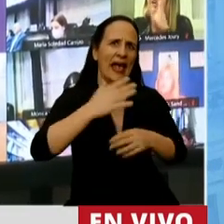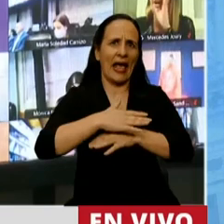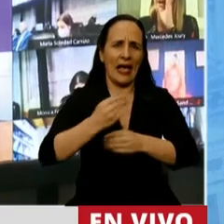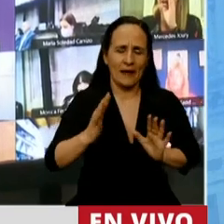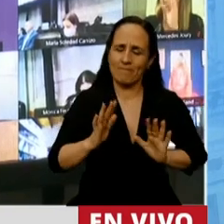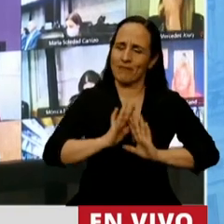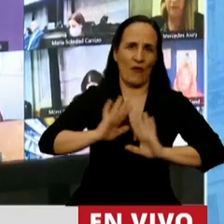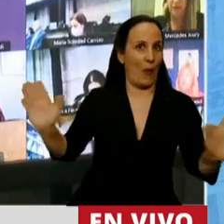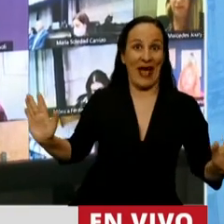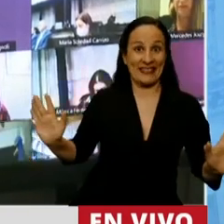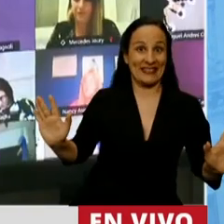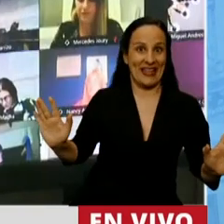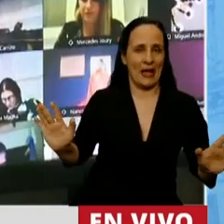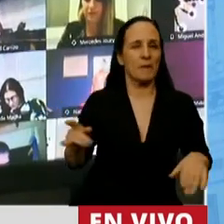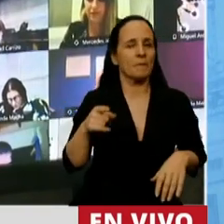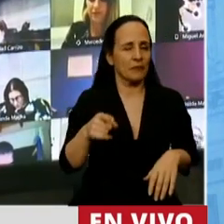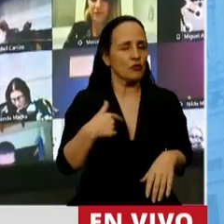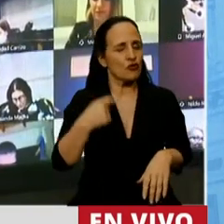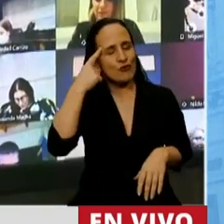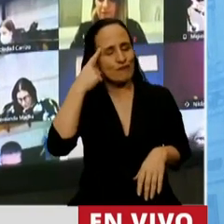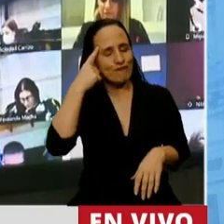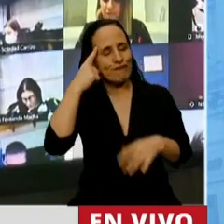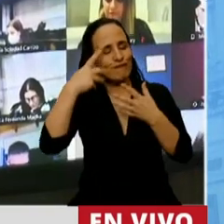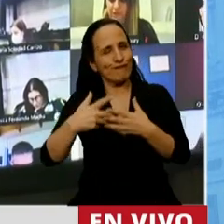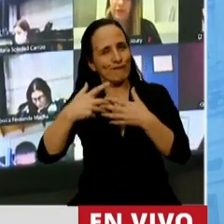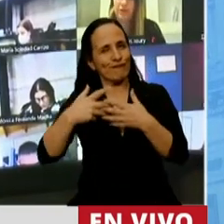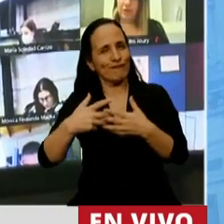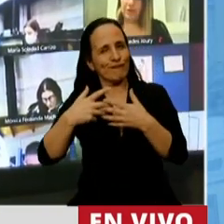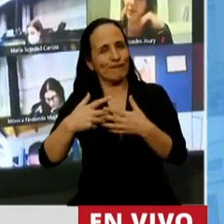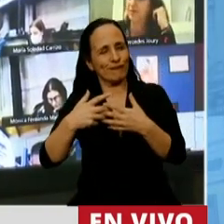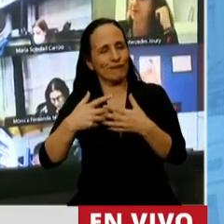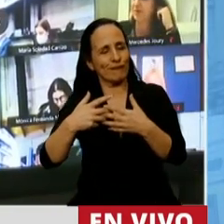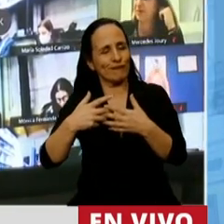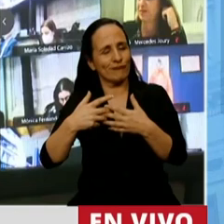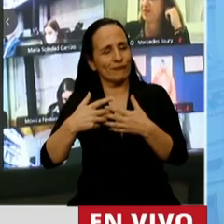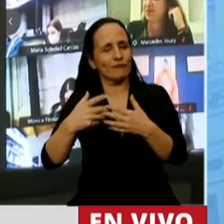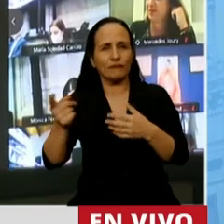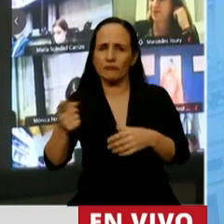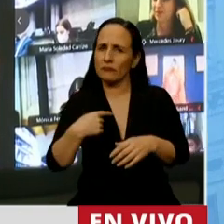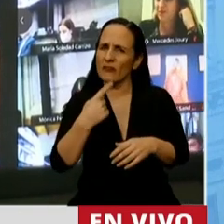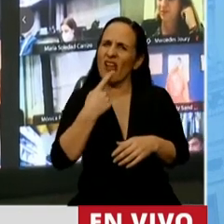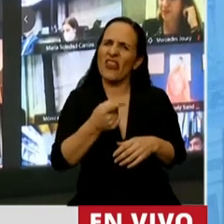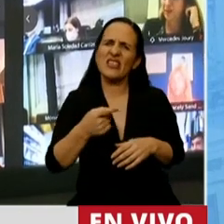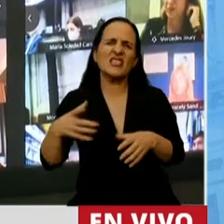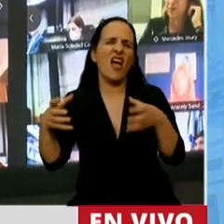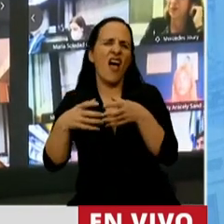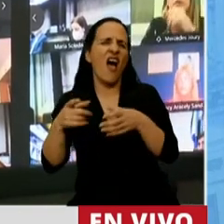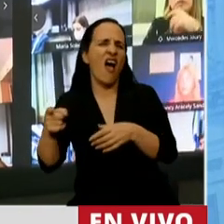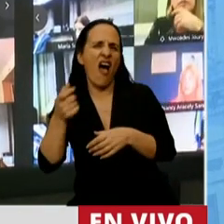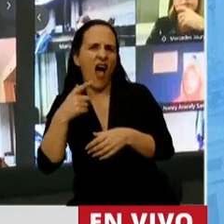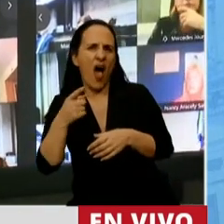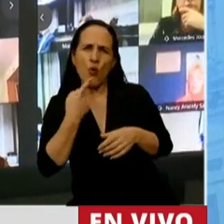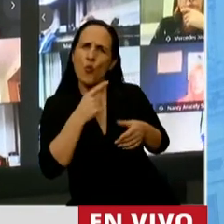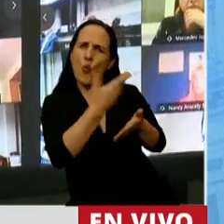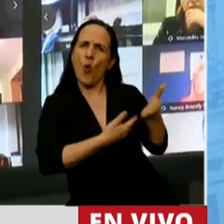también me pregunto y reflexiono y cuando dicen que no entienden este